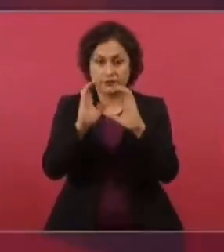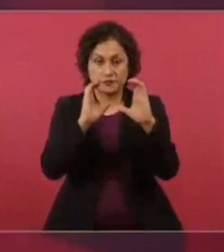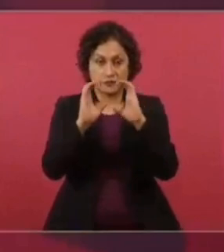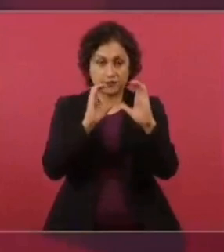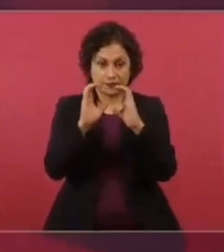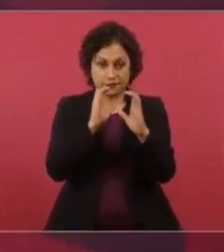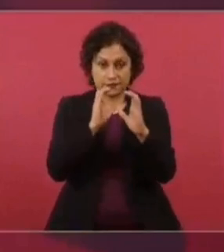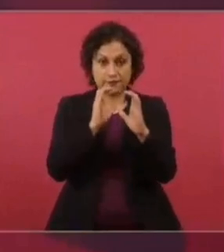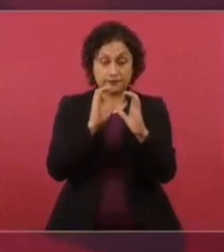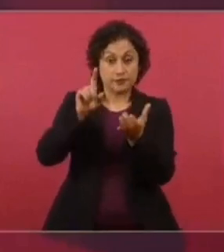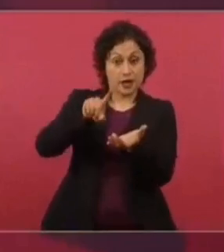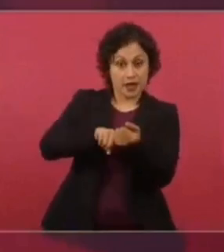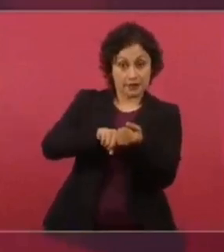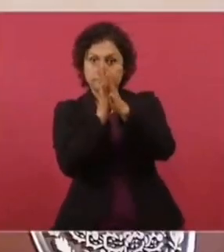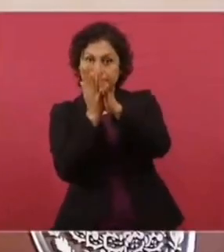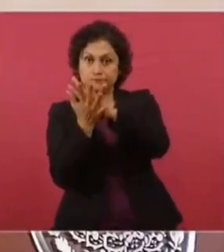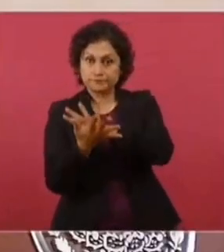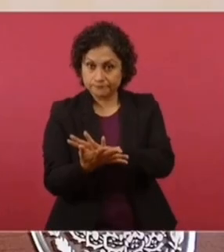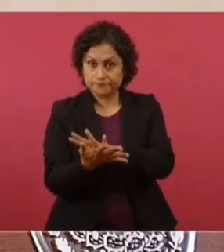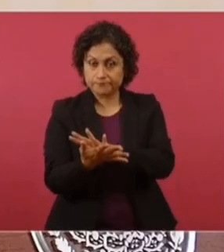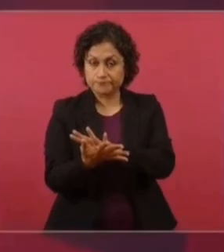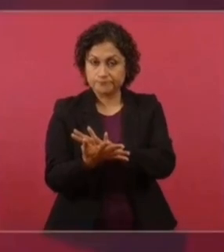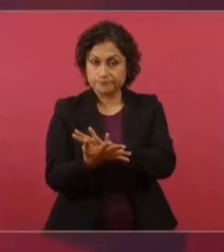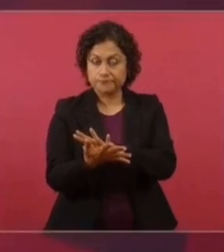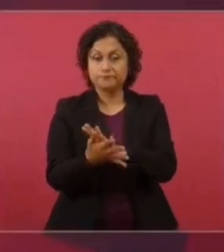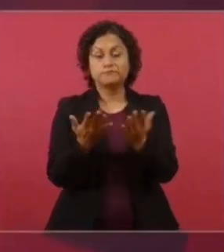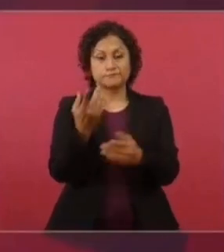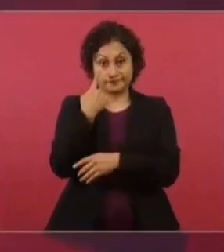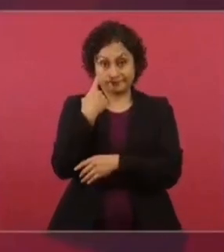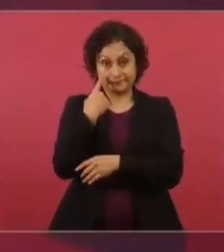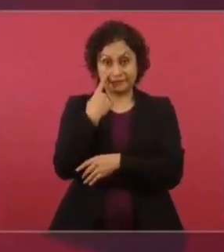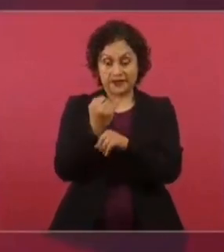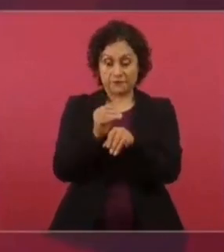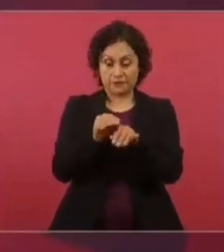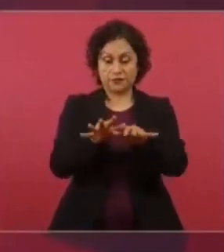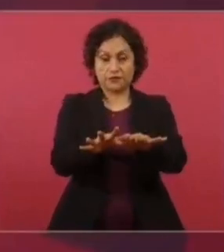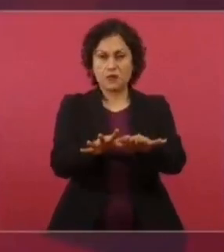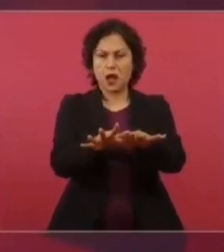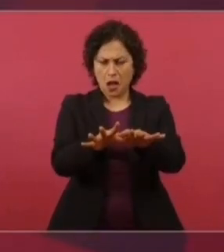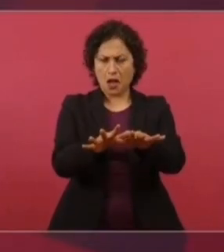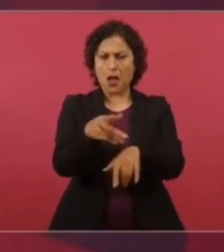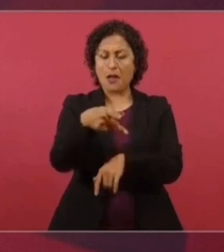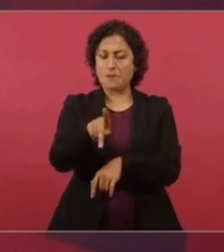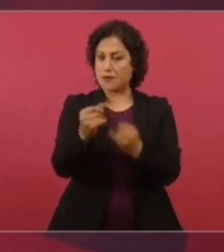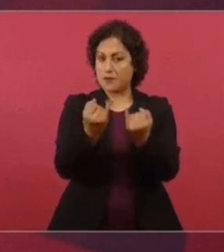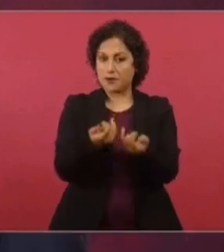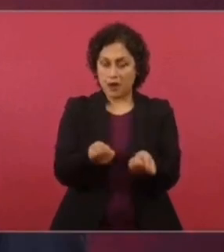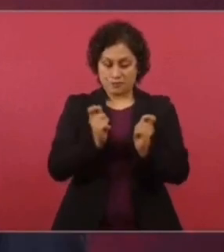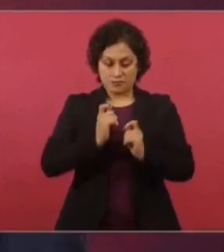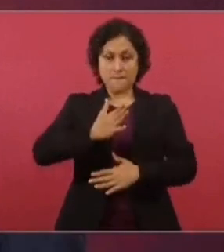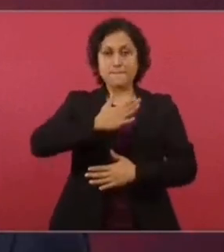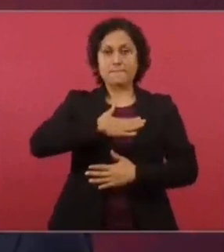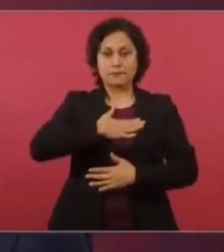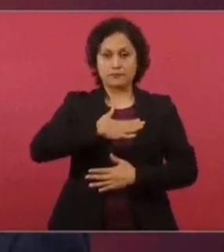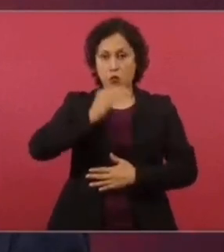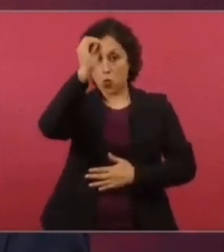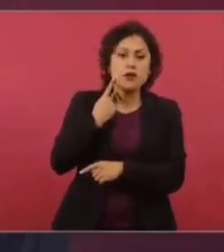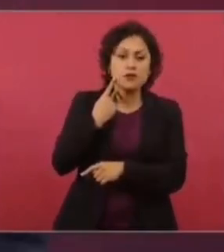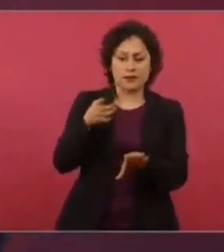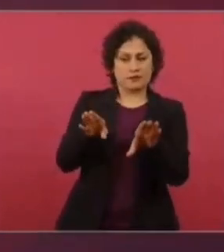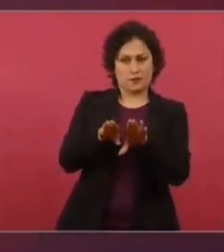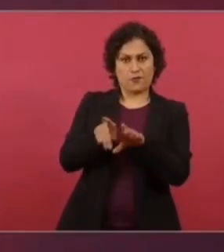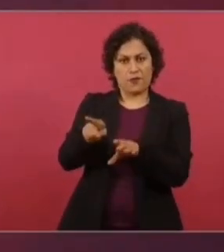medios, cuando se lucha por una transformación, dependientemente de lo informativo, también se asume una postura.